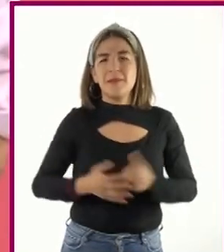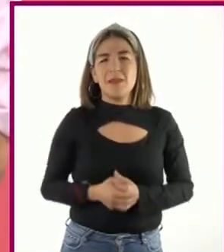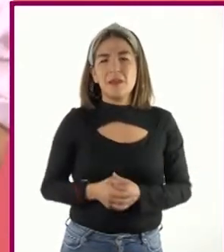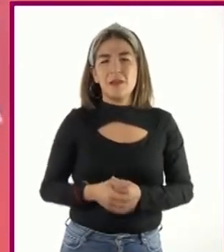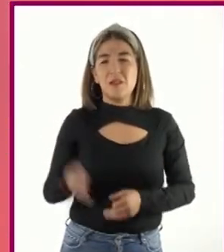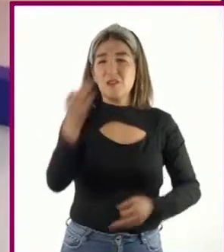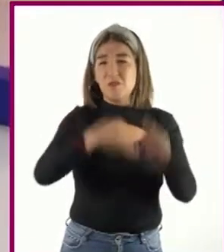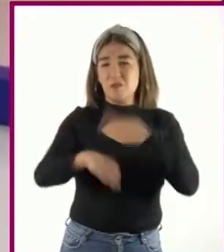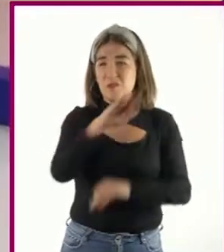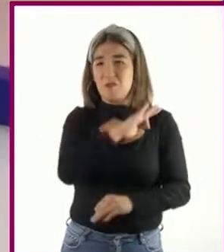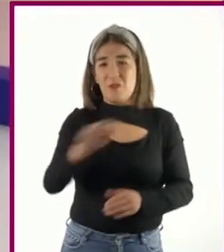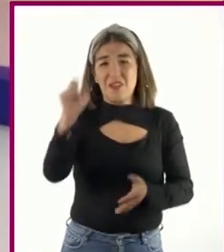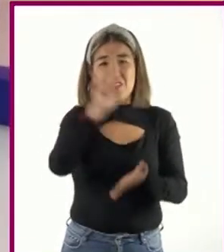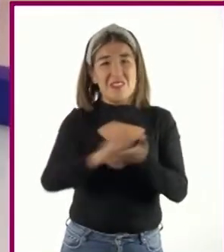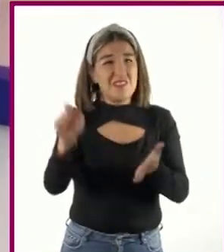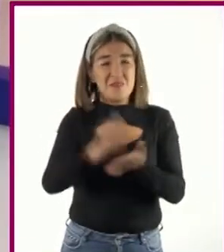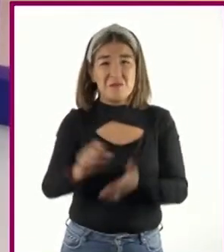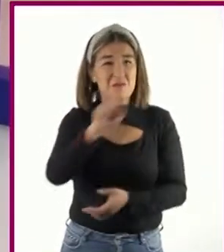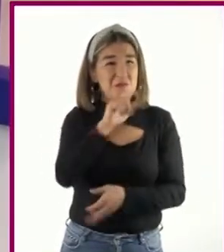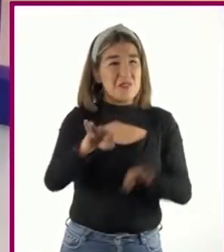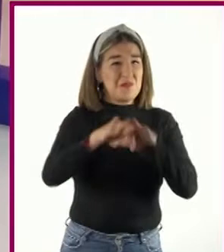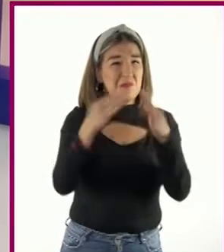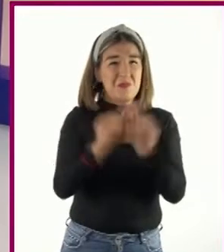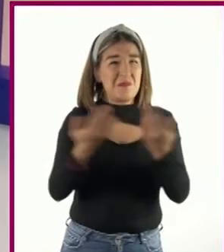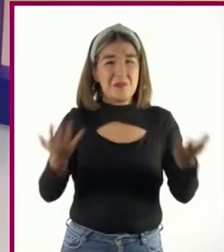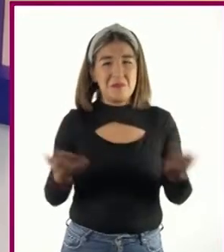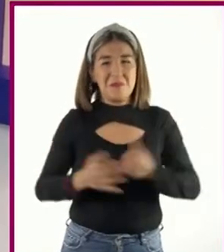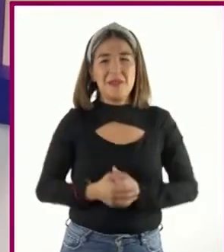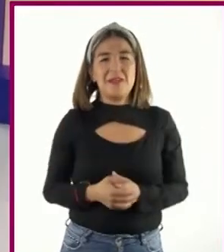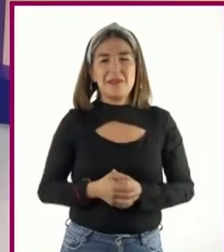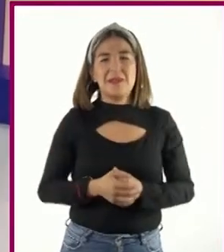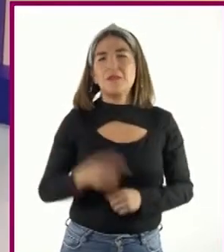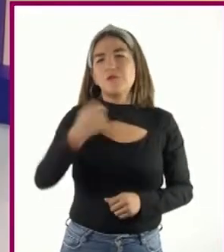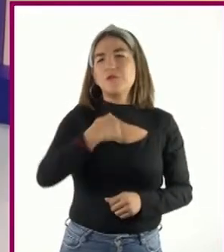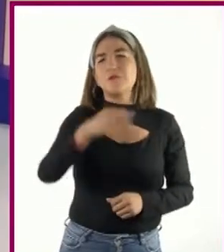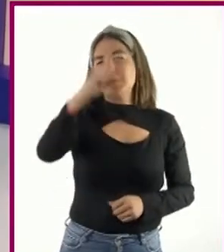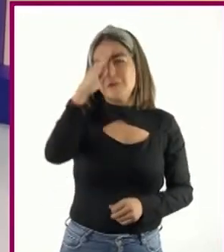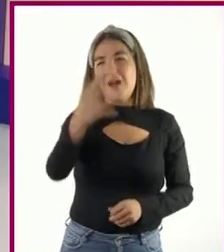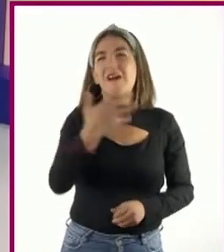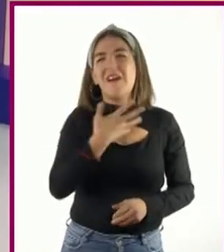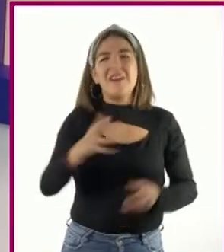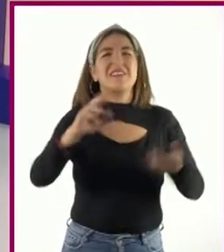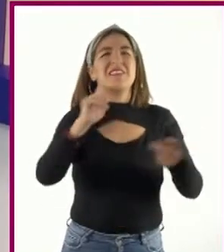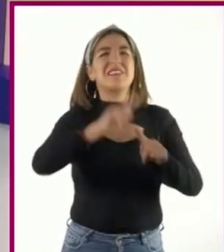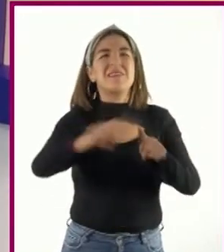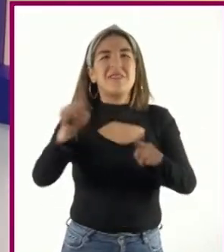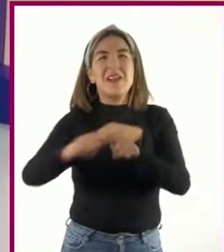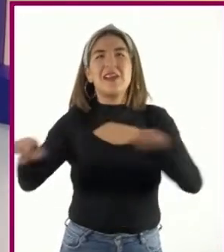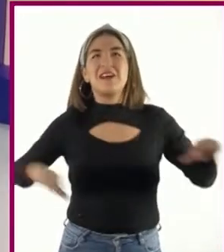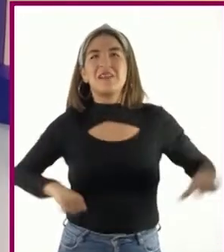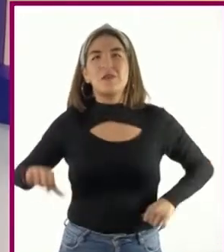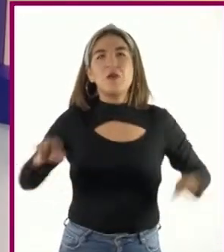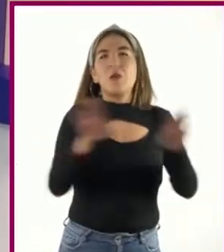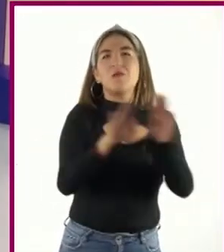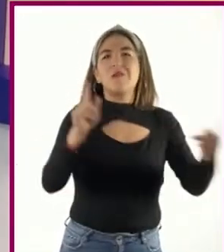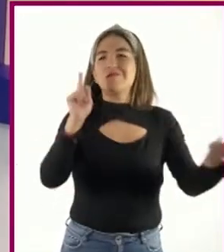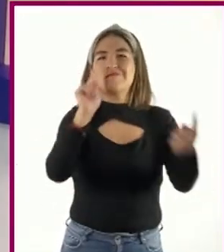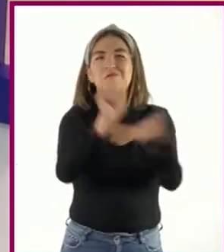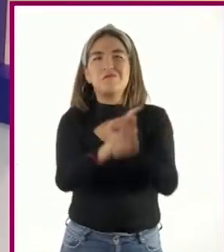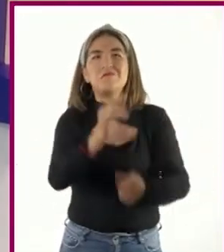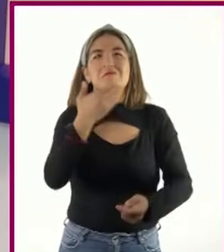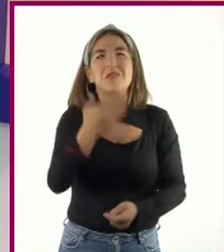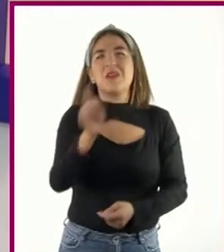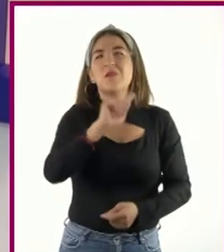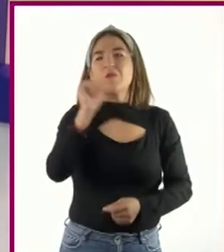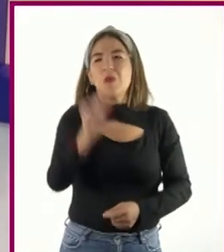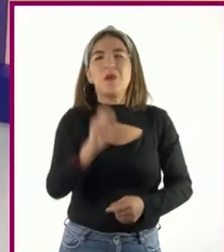podemos escribirles de esa manera, ¿no es así? Pienso que hay relaciones que no son tan cercanas o que pueden